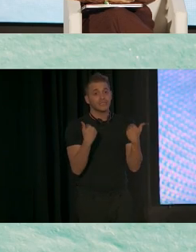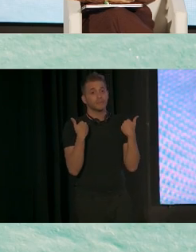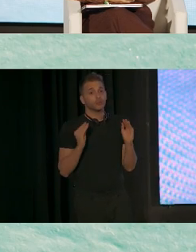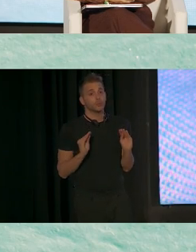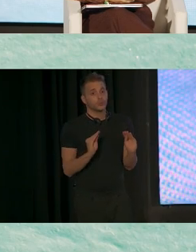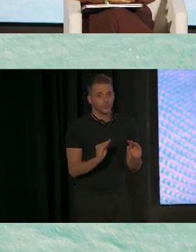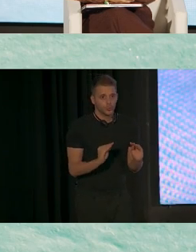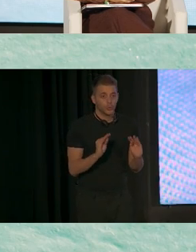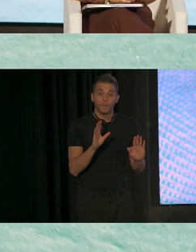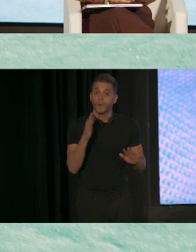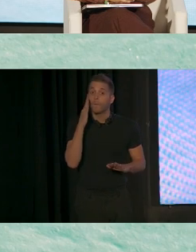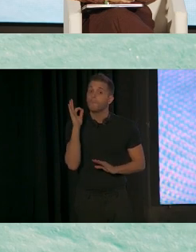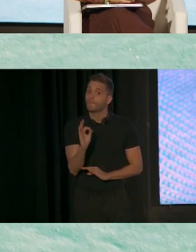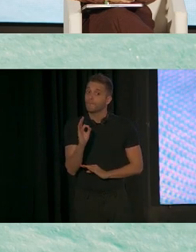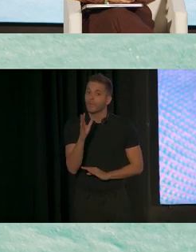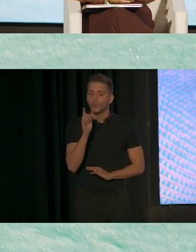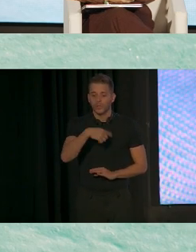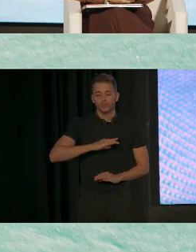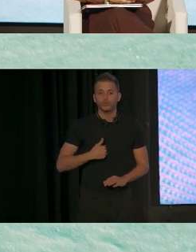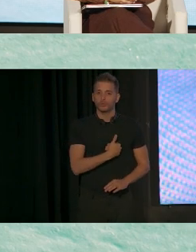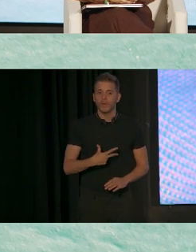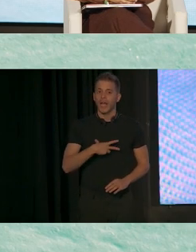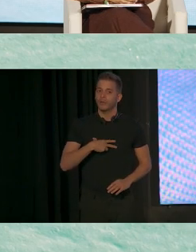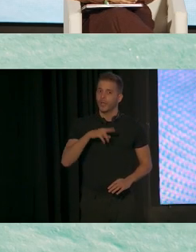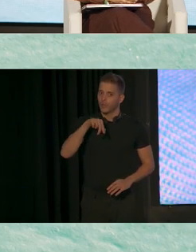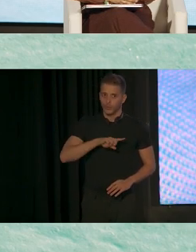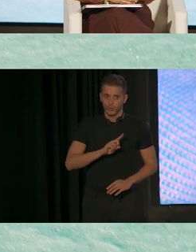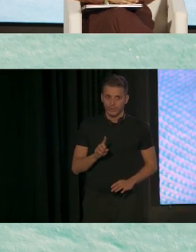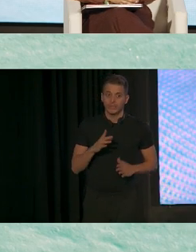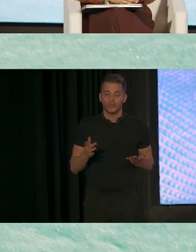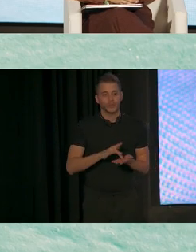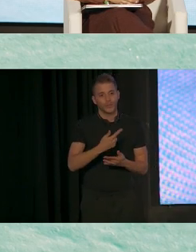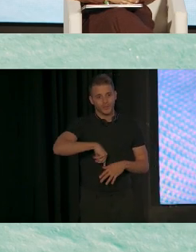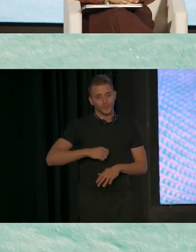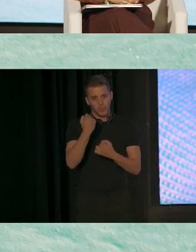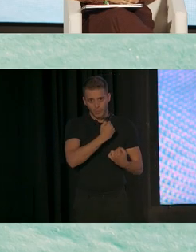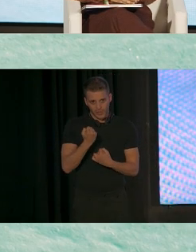cuidado porque no somos abogados, siempre tenemos que protegernos.